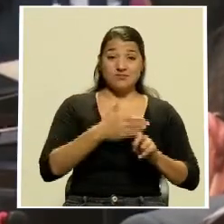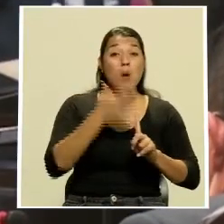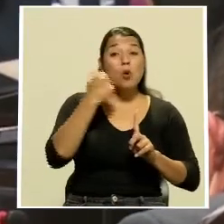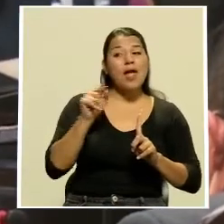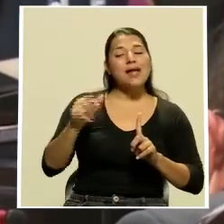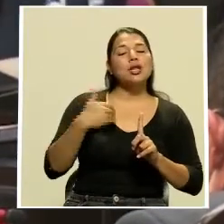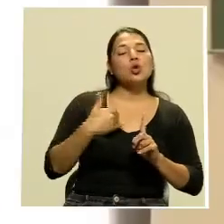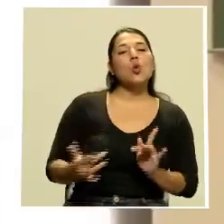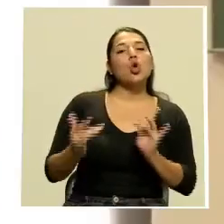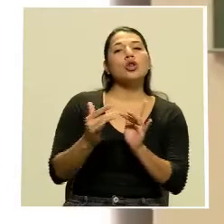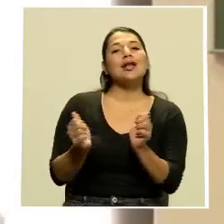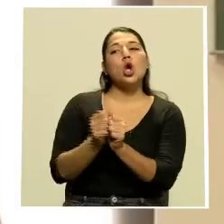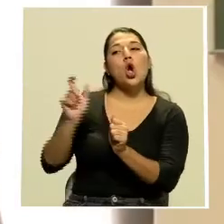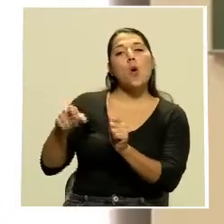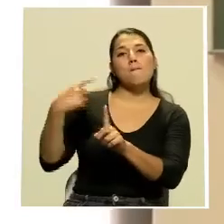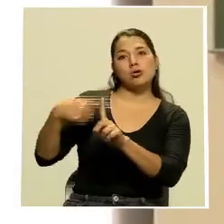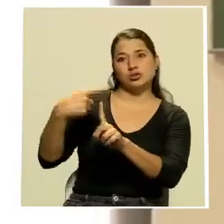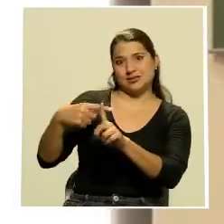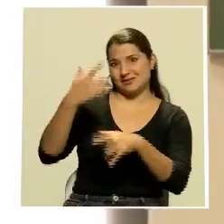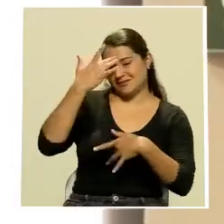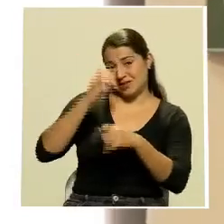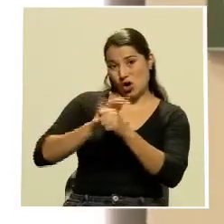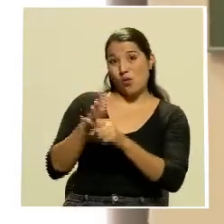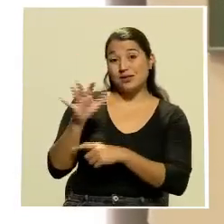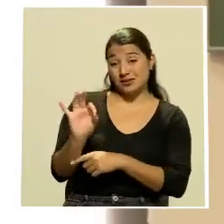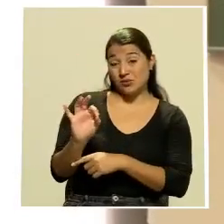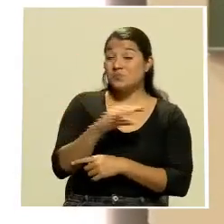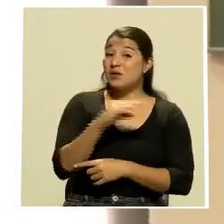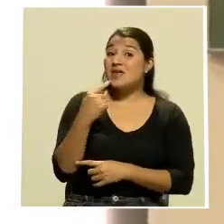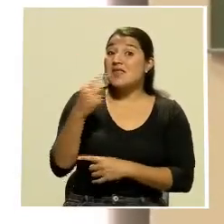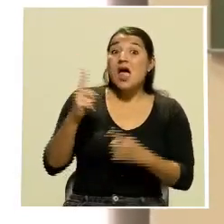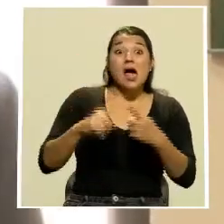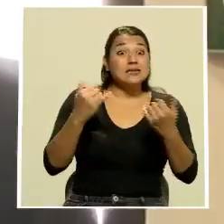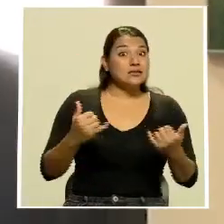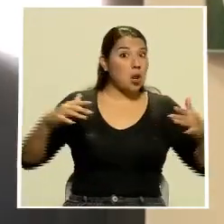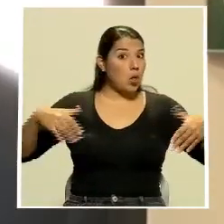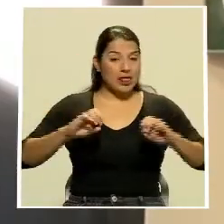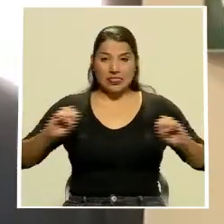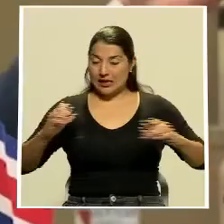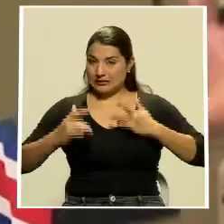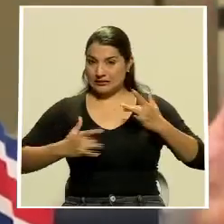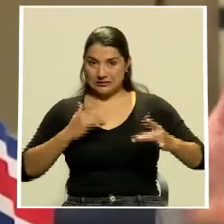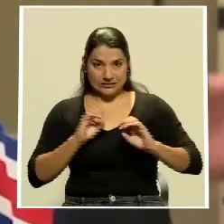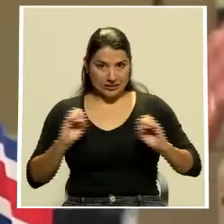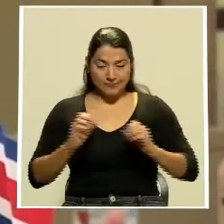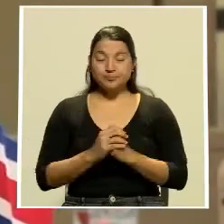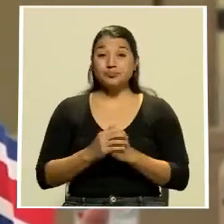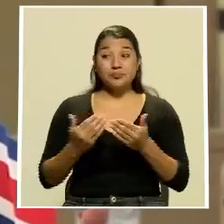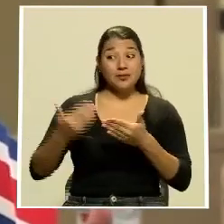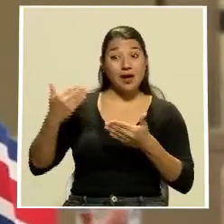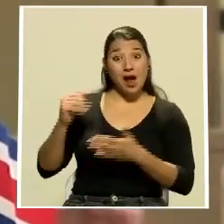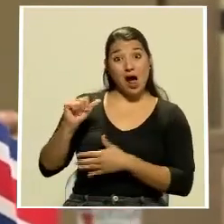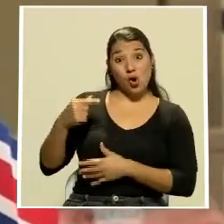persona confirmada positiva por COVID-19. Hidalgo manifestó que por el momento no presenta ningún síntoma. El pasado mes de